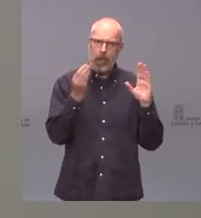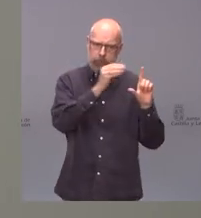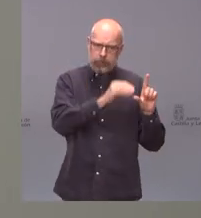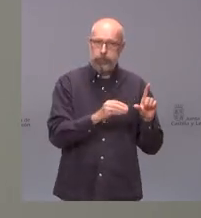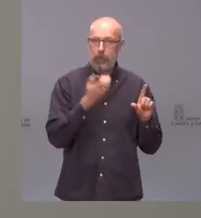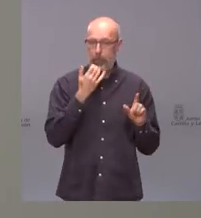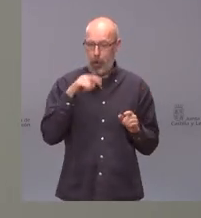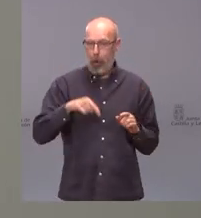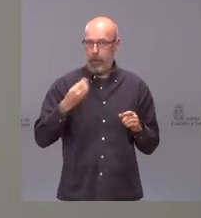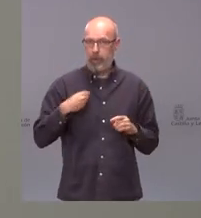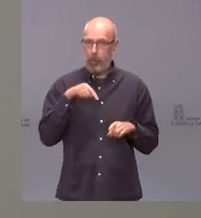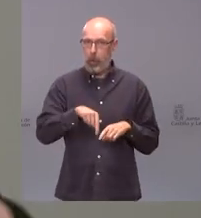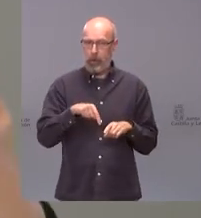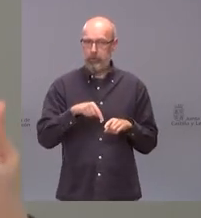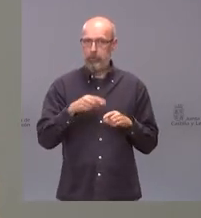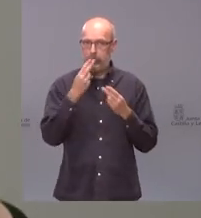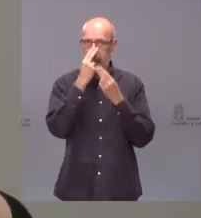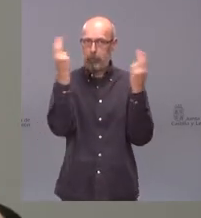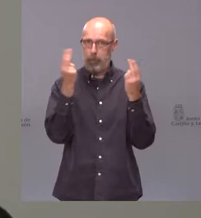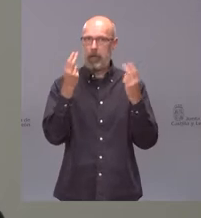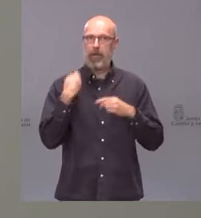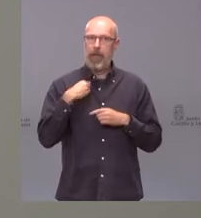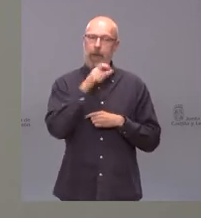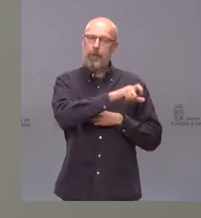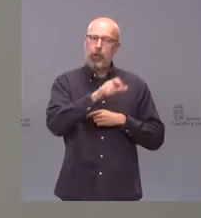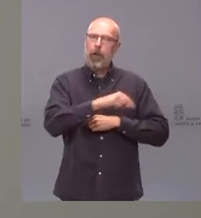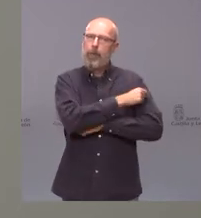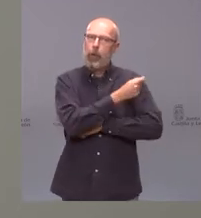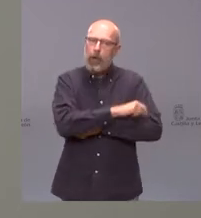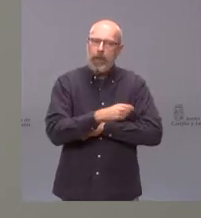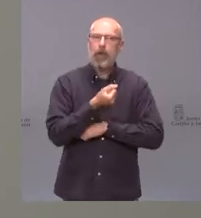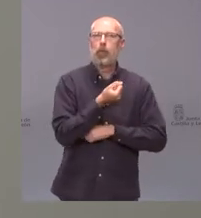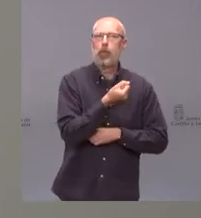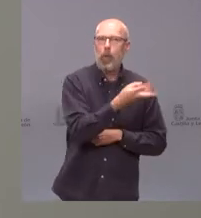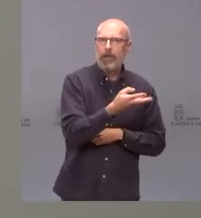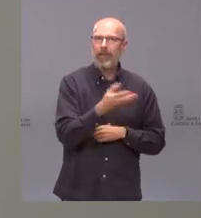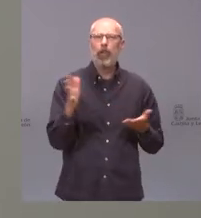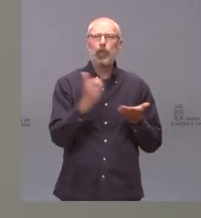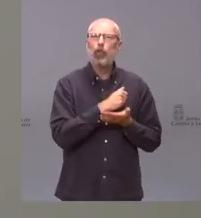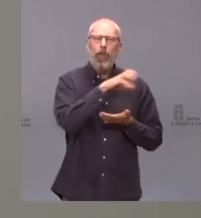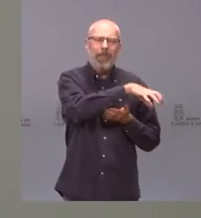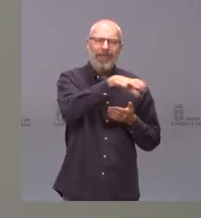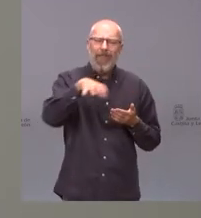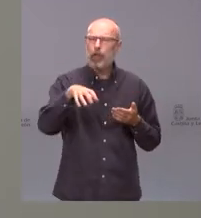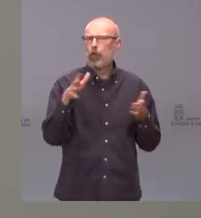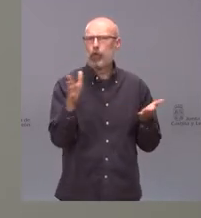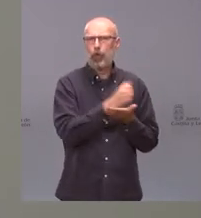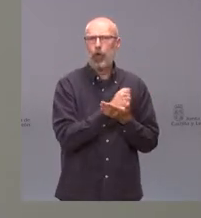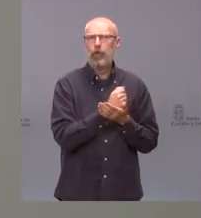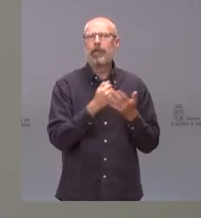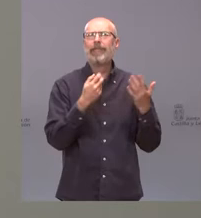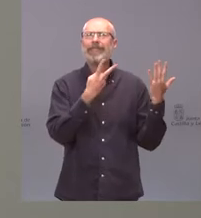estamos publicando las personas vacunadas el número de vacunados de todos los centros de la comunidad hablamos de 700